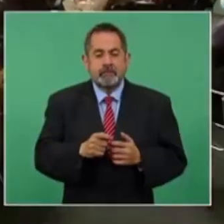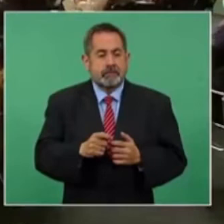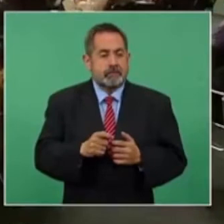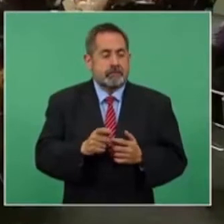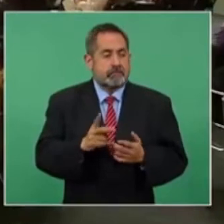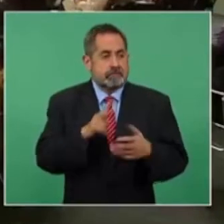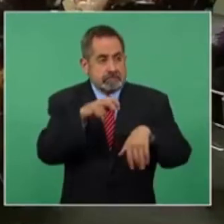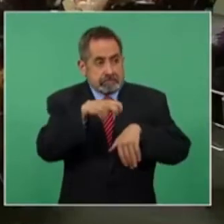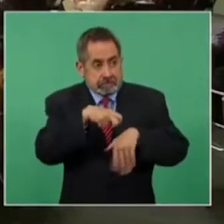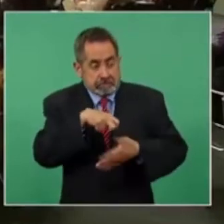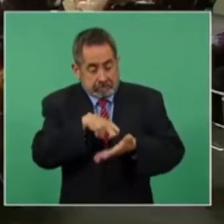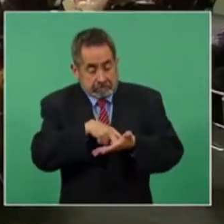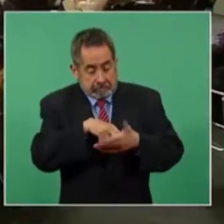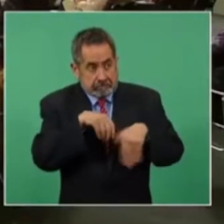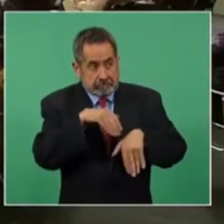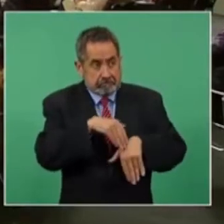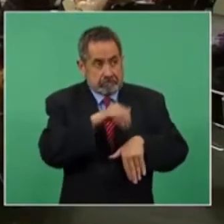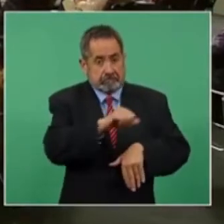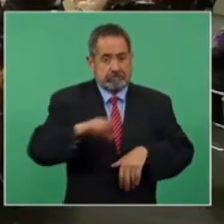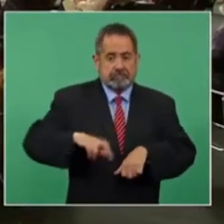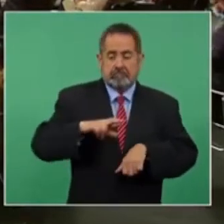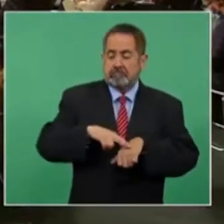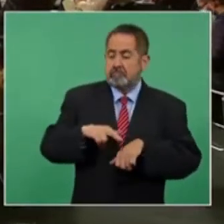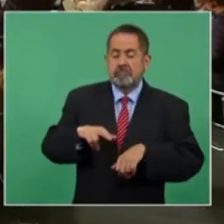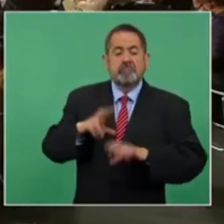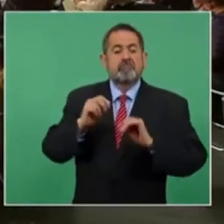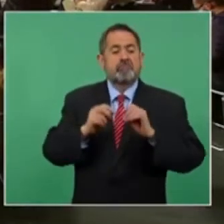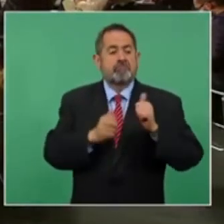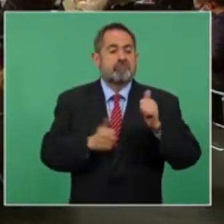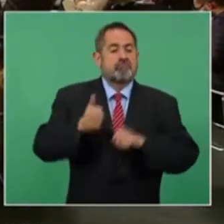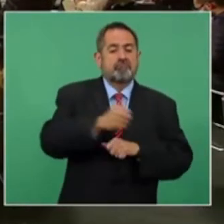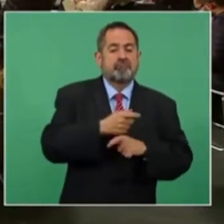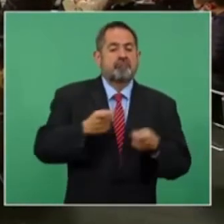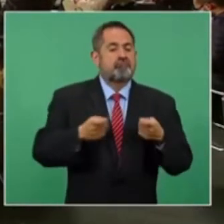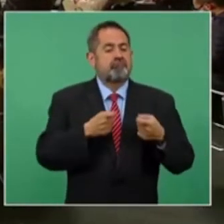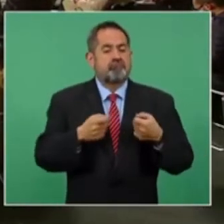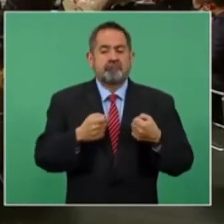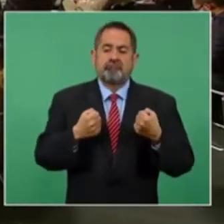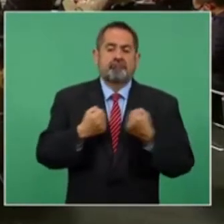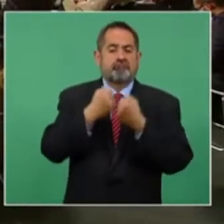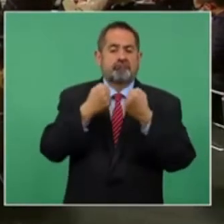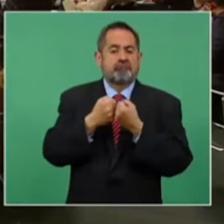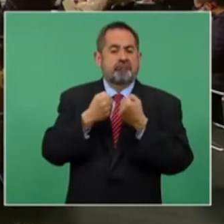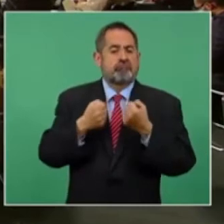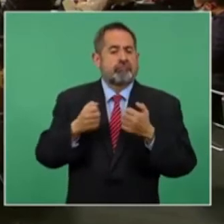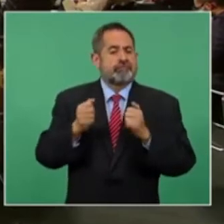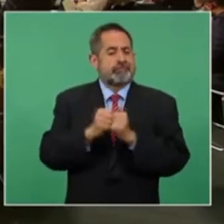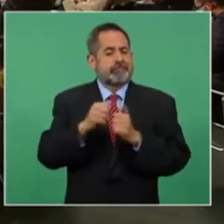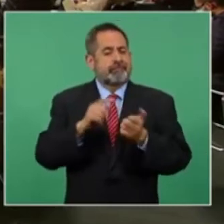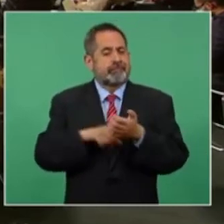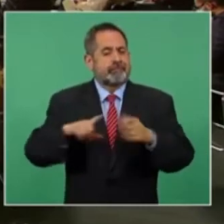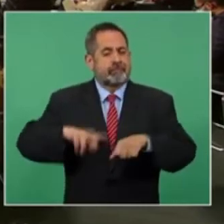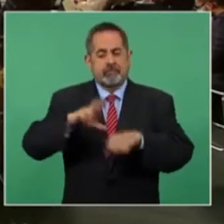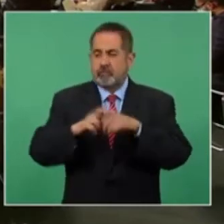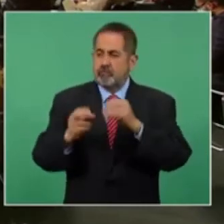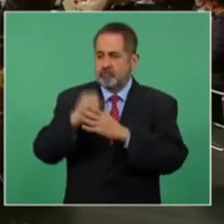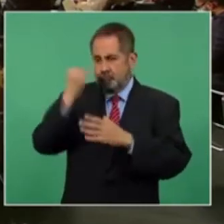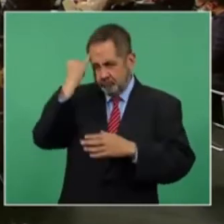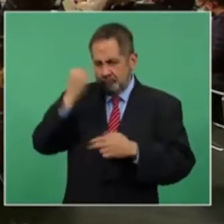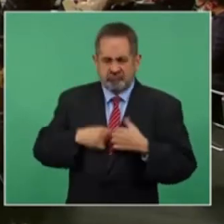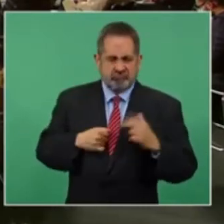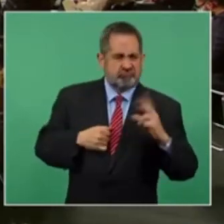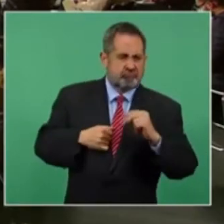ante los gobernadores, o en su defecto, van en contra de los gobernadores que llegan con ideologías